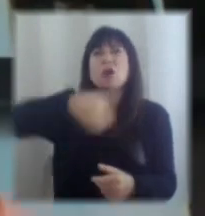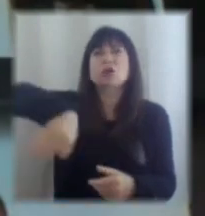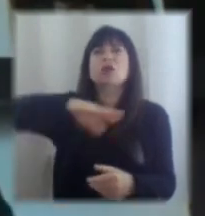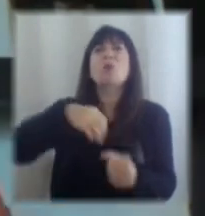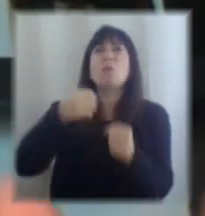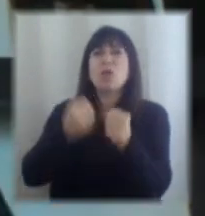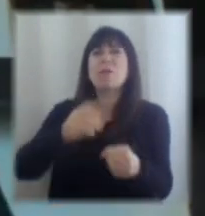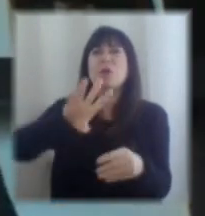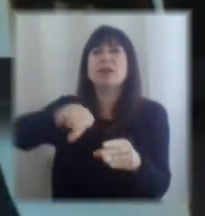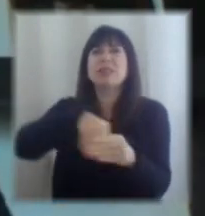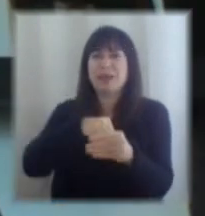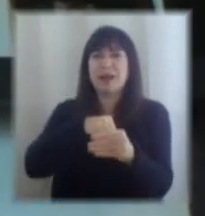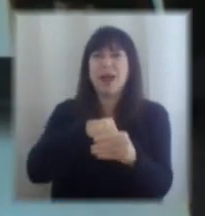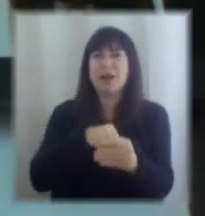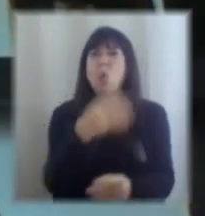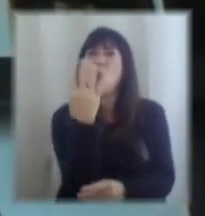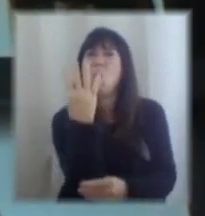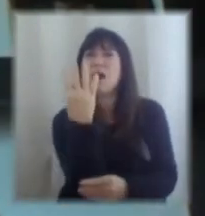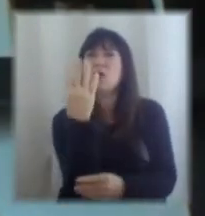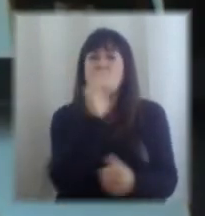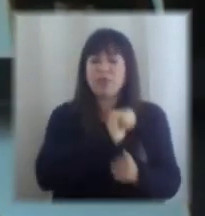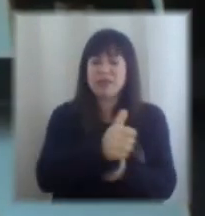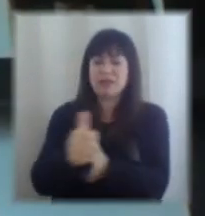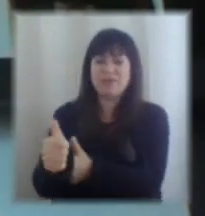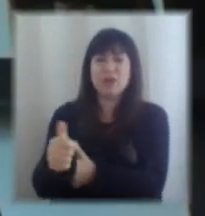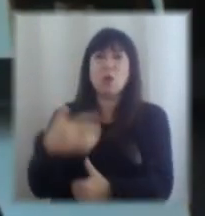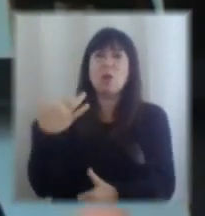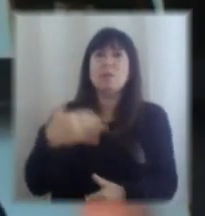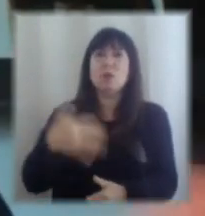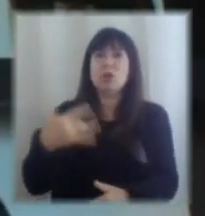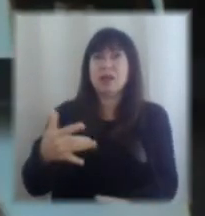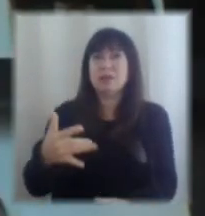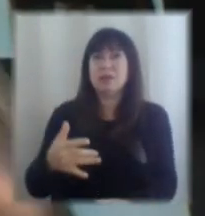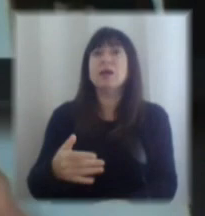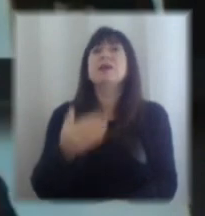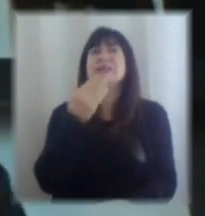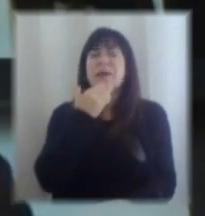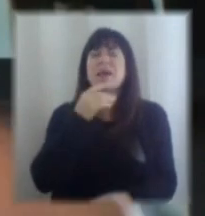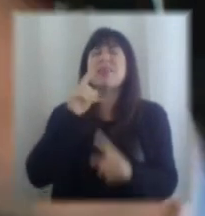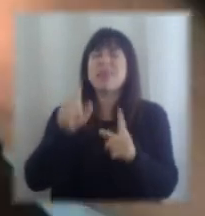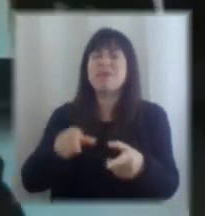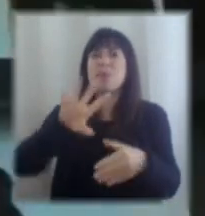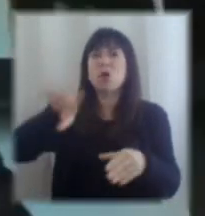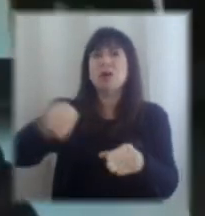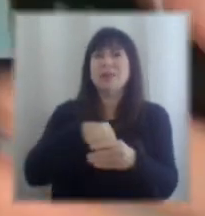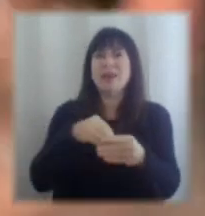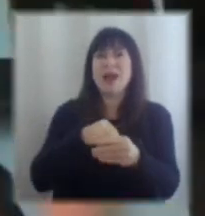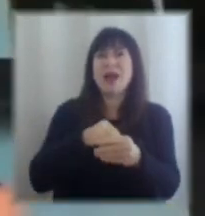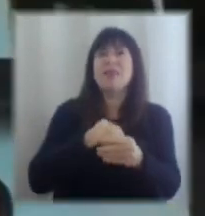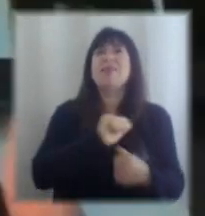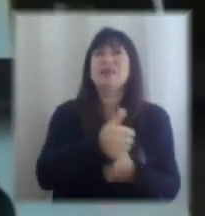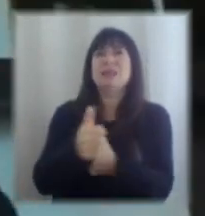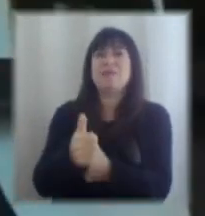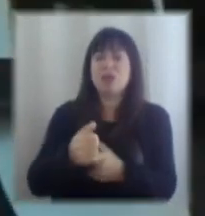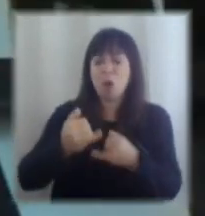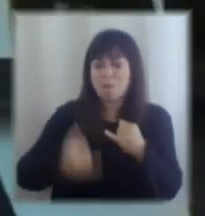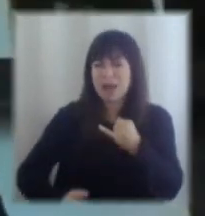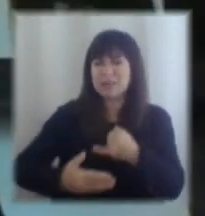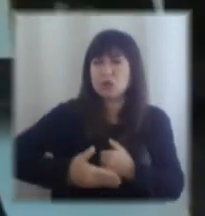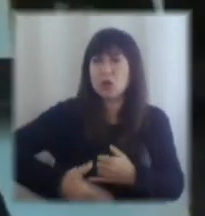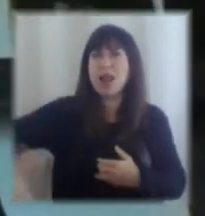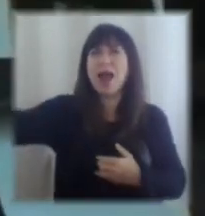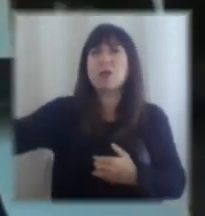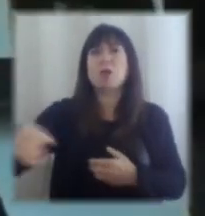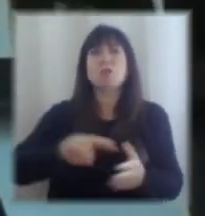estas cuatro dimensiones de los desafíos que enfrentamos, sino que también tenemos que integrar también los desafíos de largo plazo con una contingencia